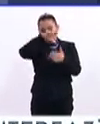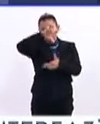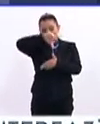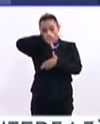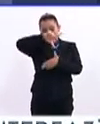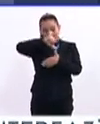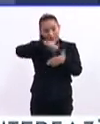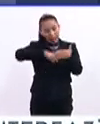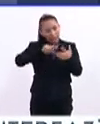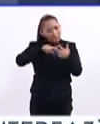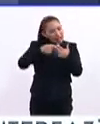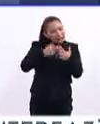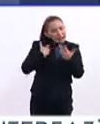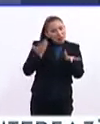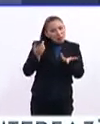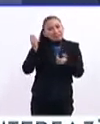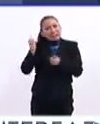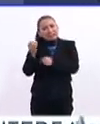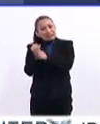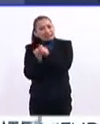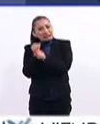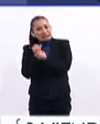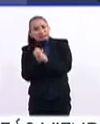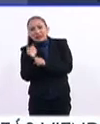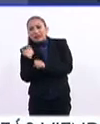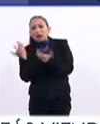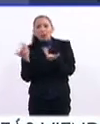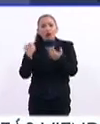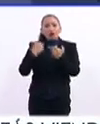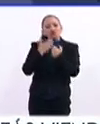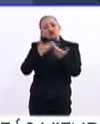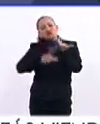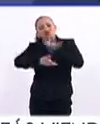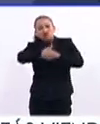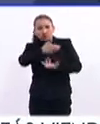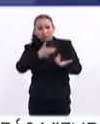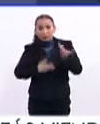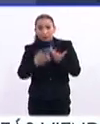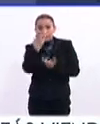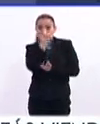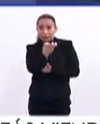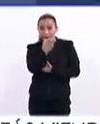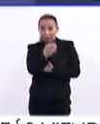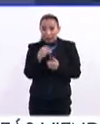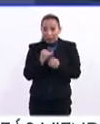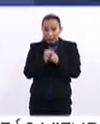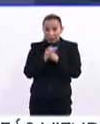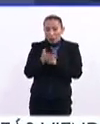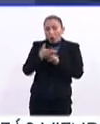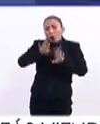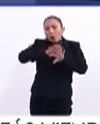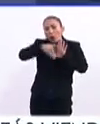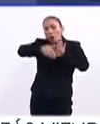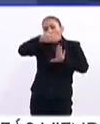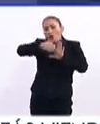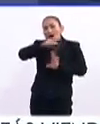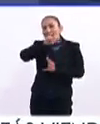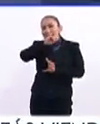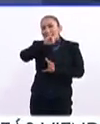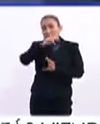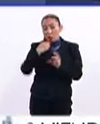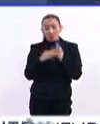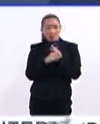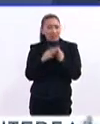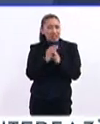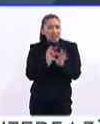Latina se empiecen a insertar en las investigaciones de frontera, como es esta investigación de la extracción del litio, un